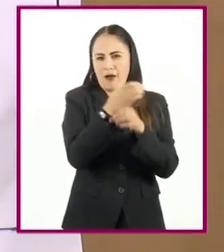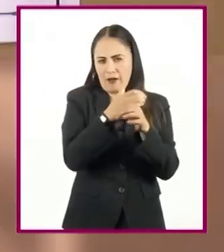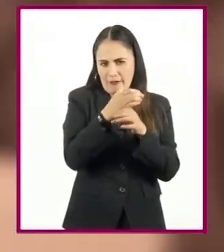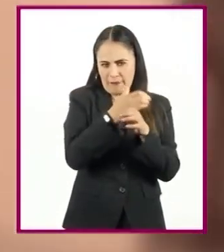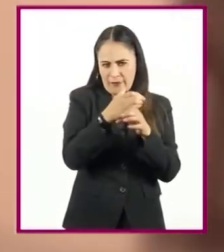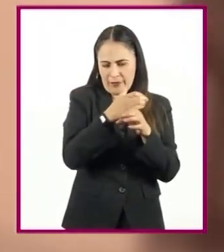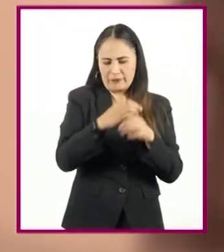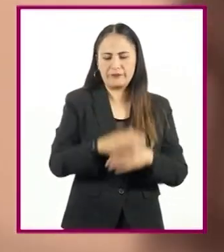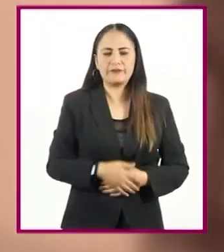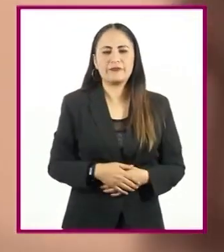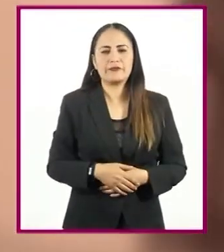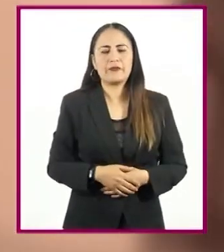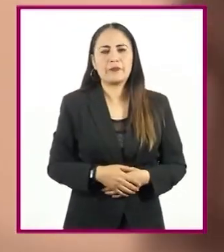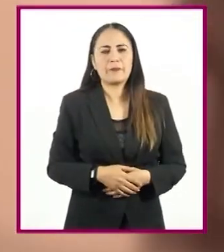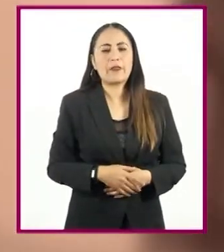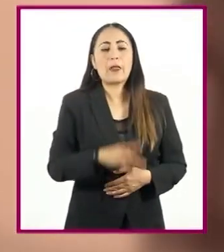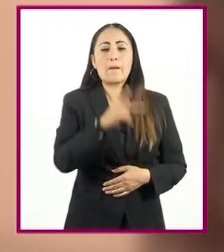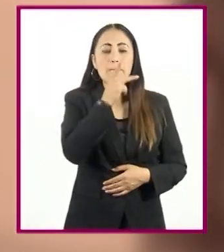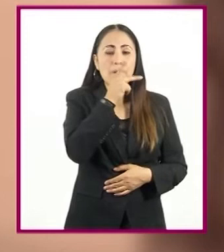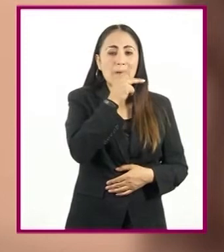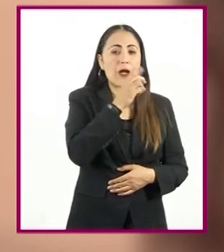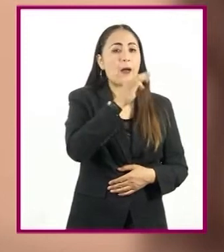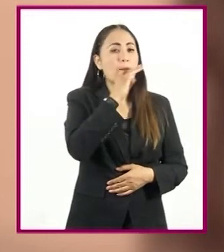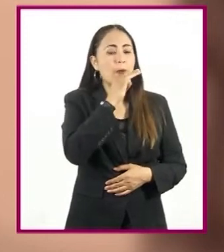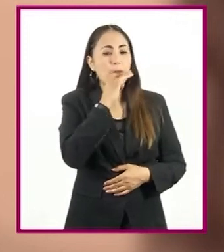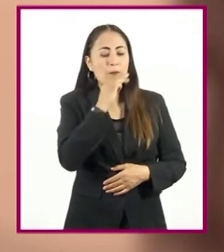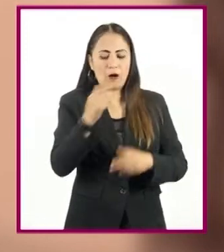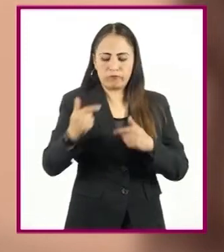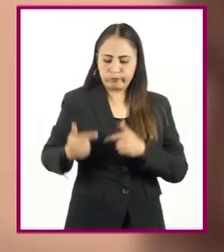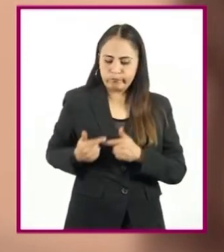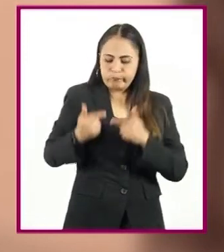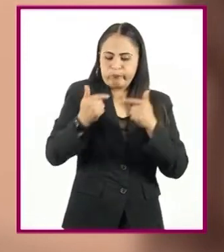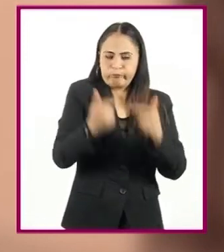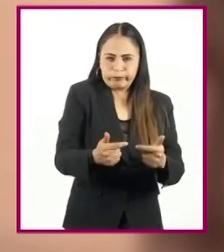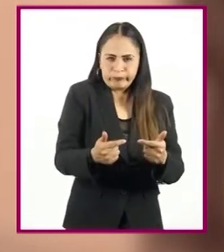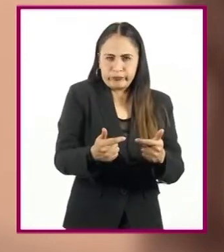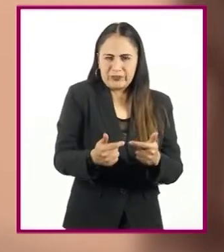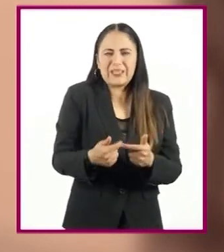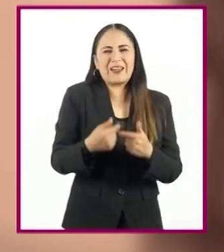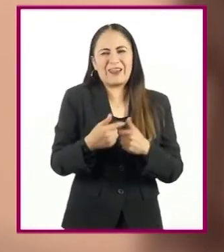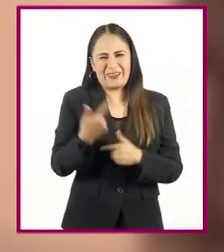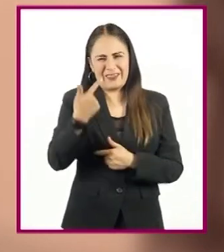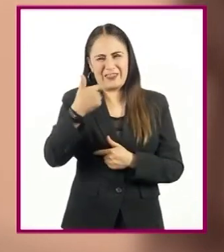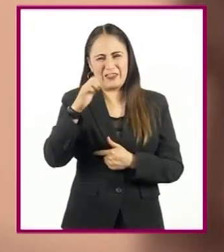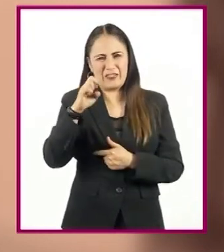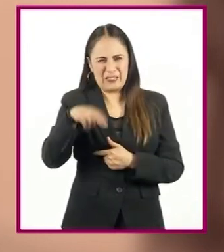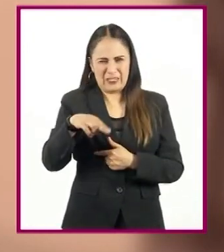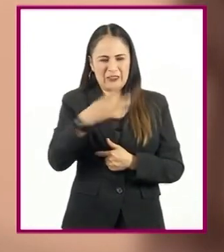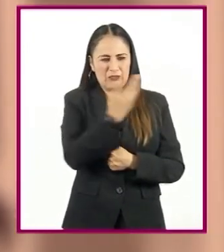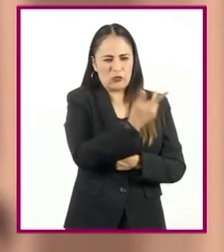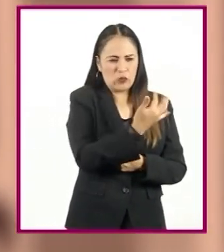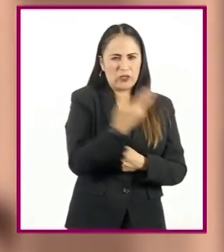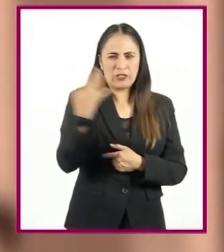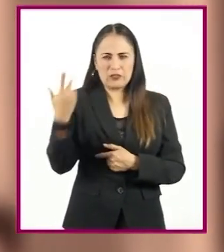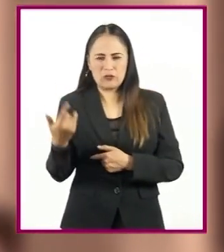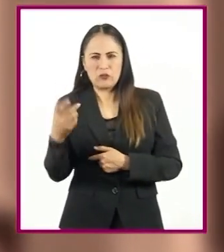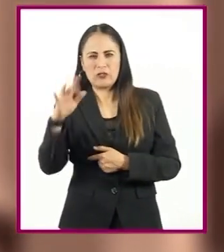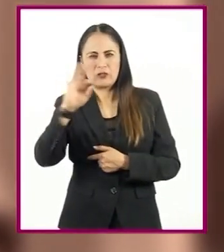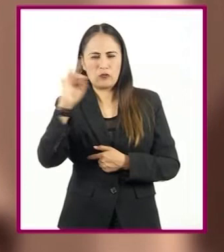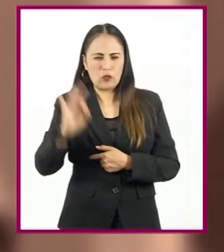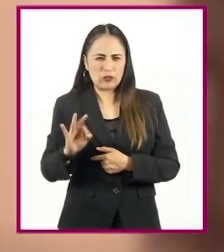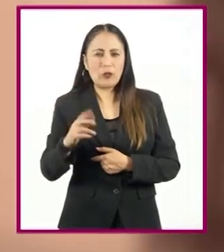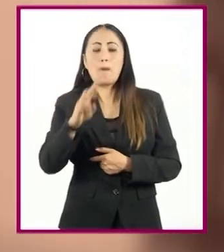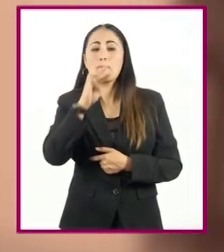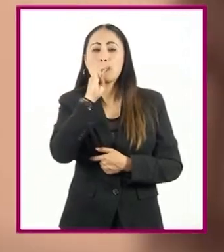cada uno de los progenitores aporta el 50% de la información para cada característica, entonces la mamá aportó el gen con la